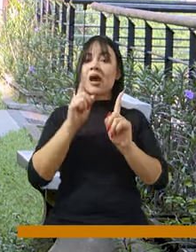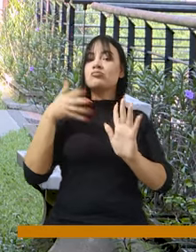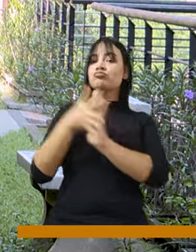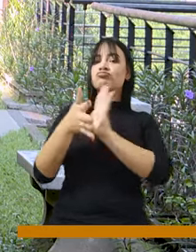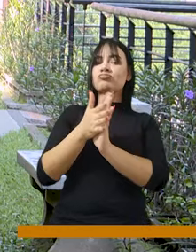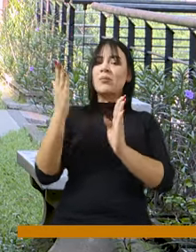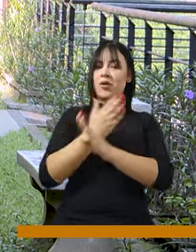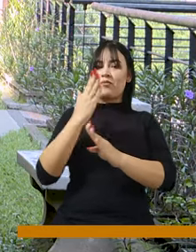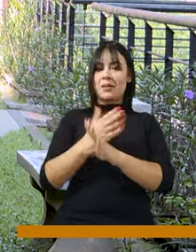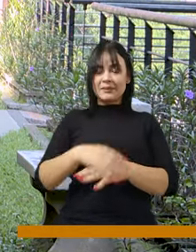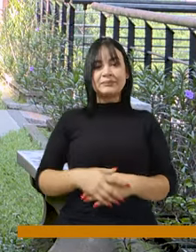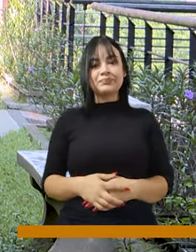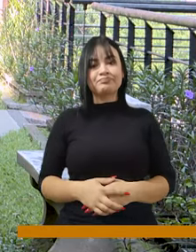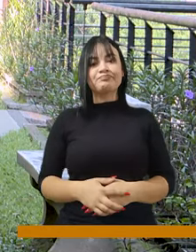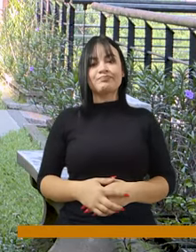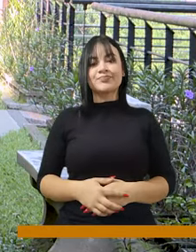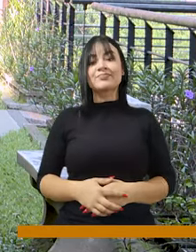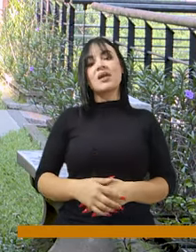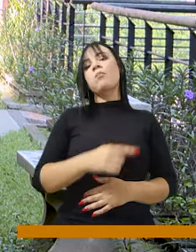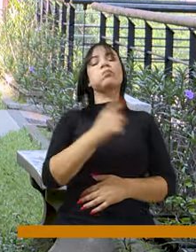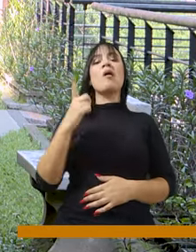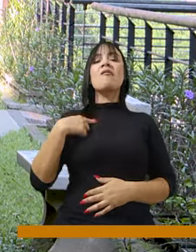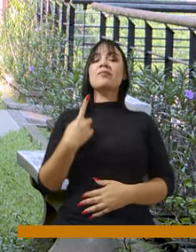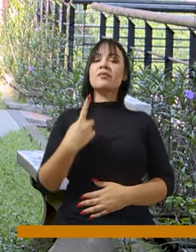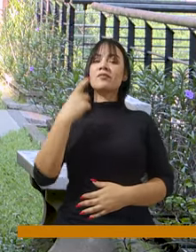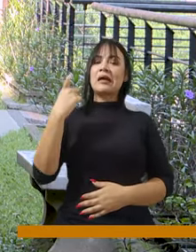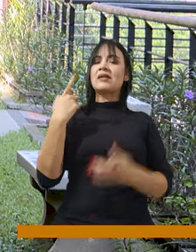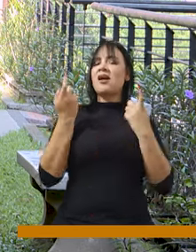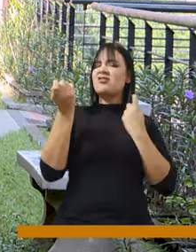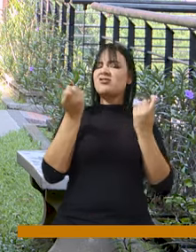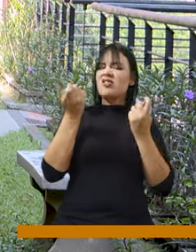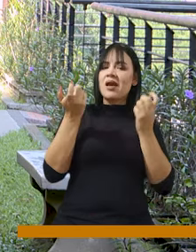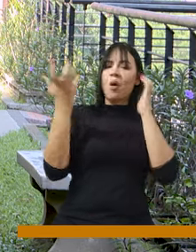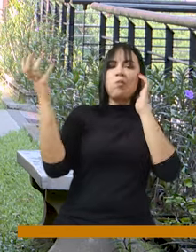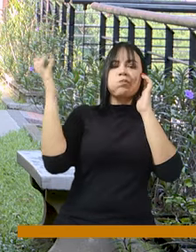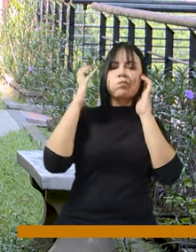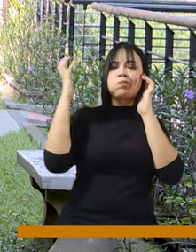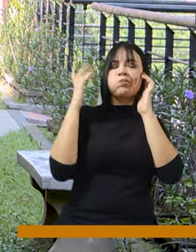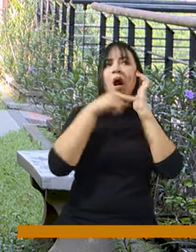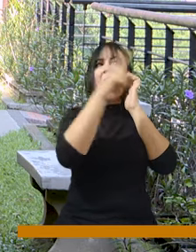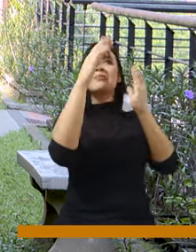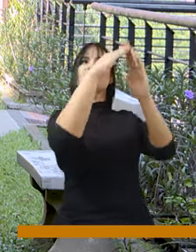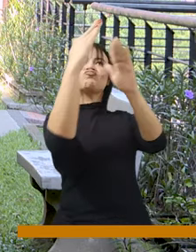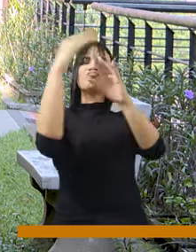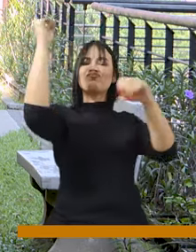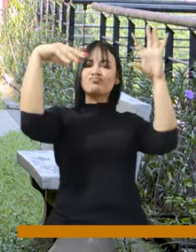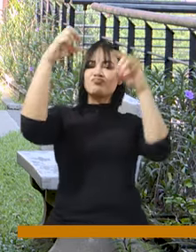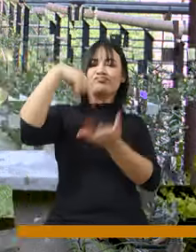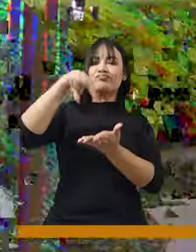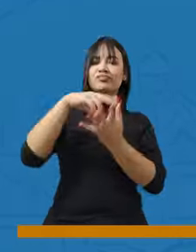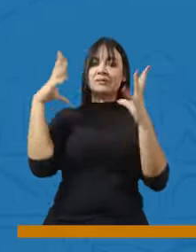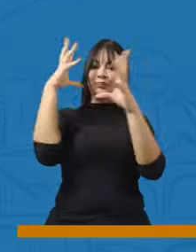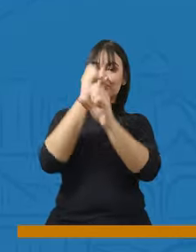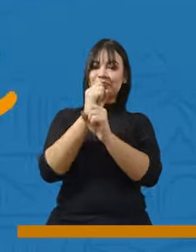detrás de todo esto. Y es la falta de control del ruido de los establecimientos nocturnos. Aquí les cuento